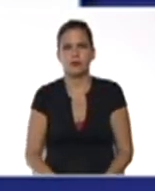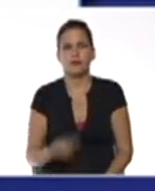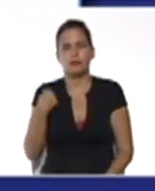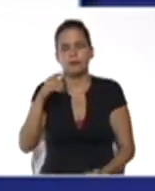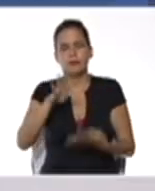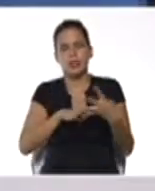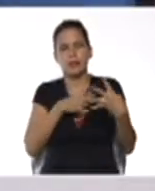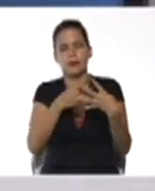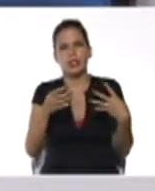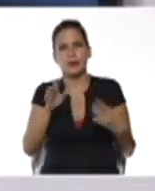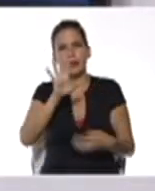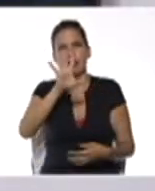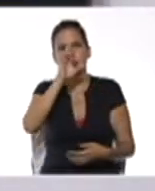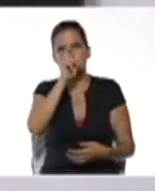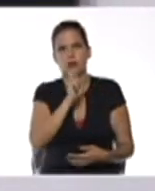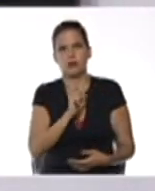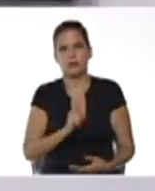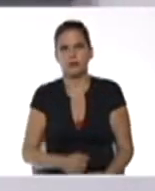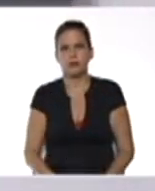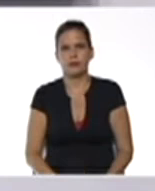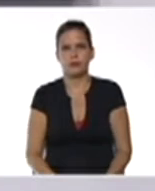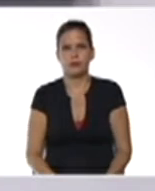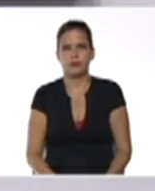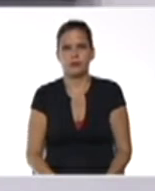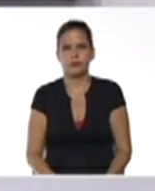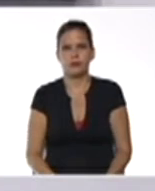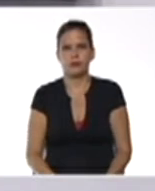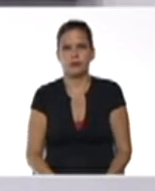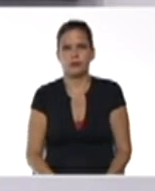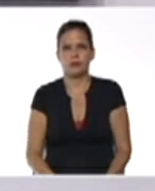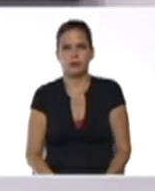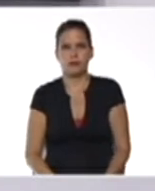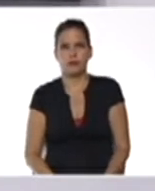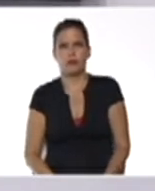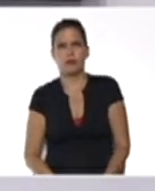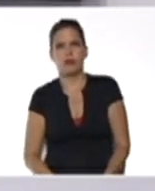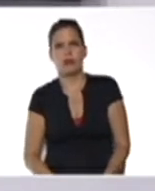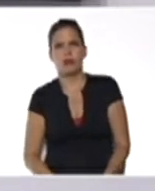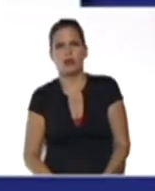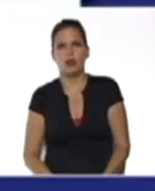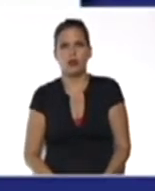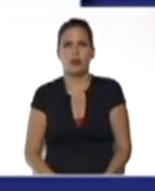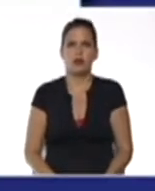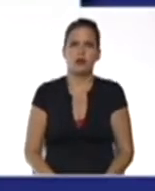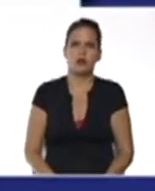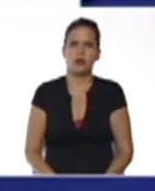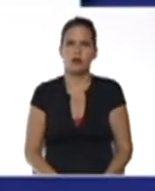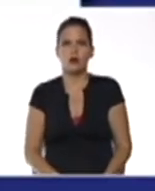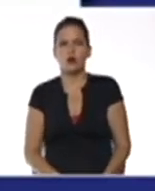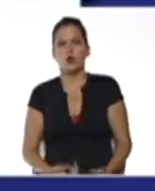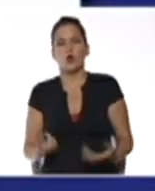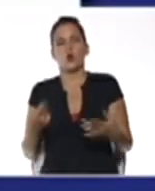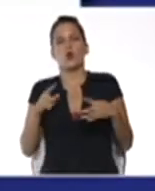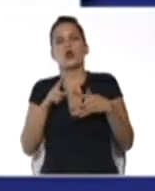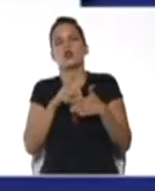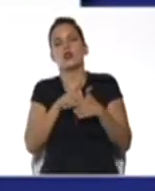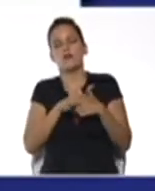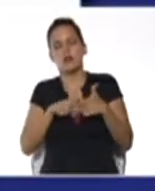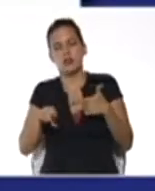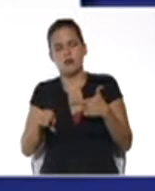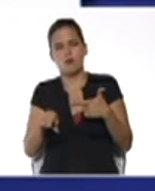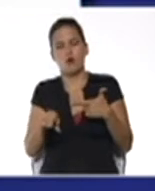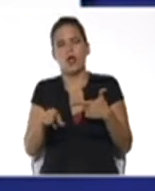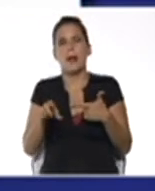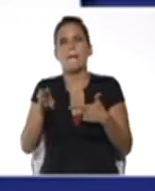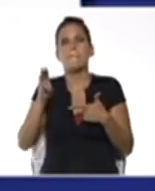quinto año el teorema del residuo el resto de dividir el polinomio pdx entre x